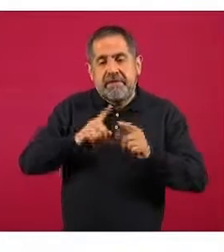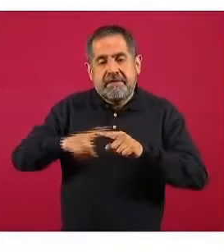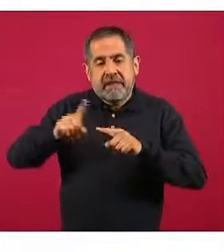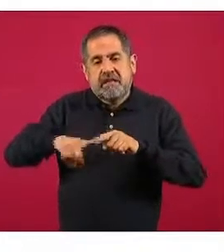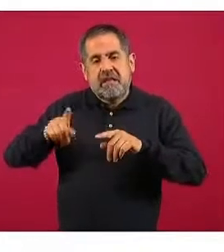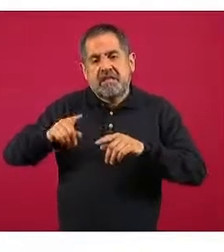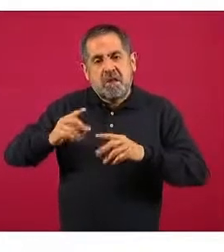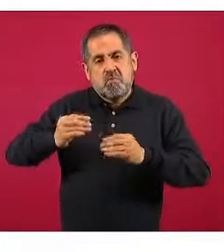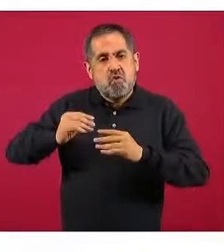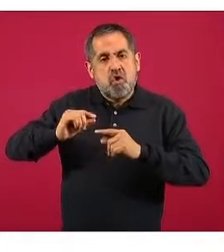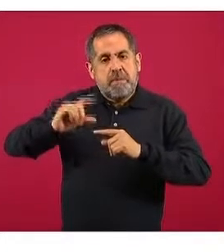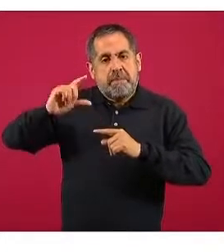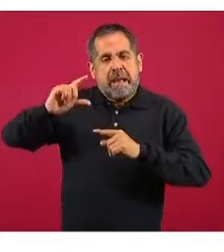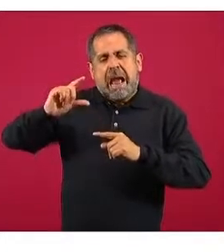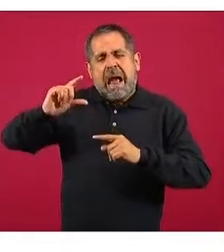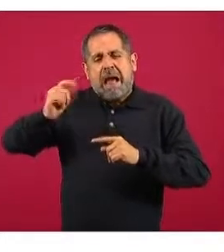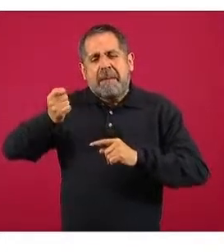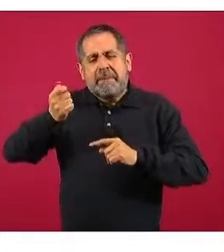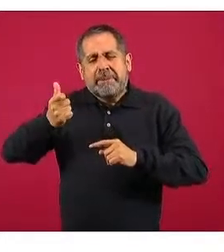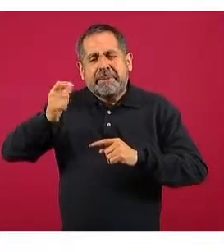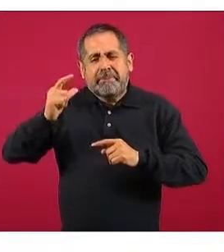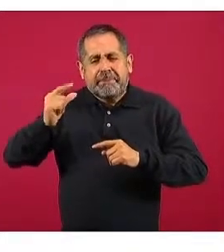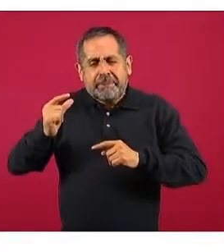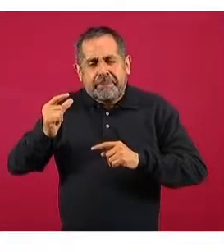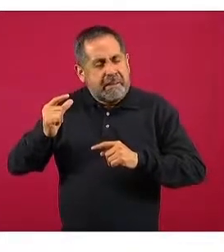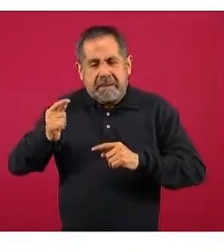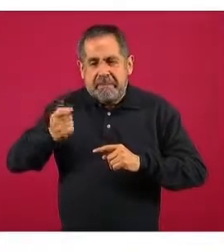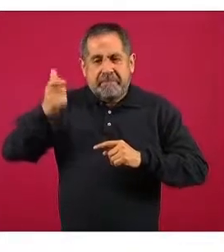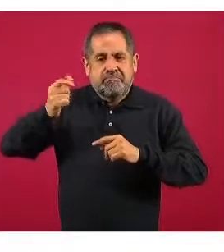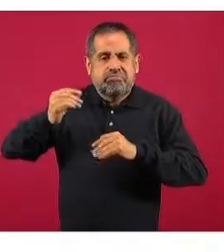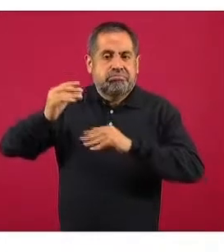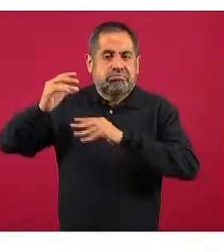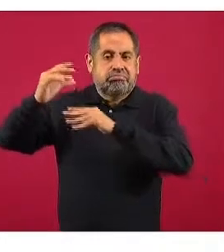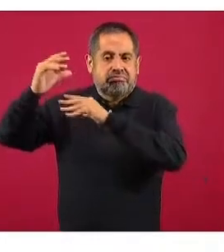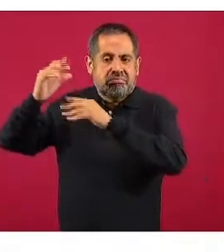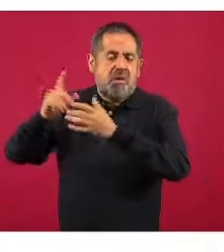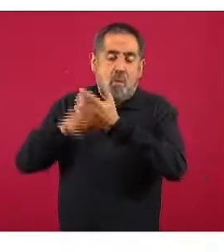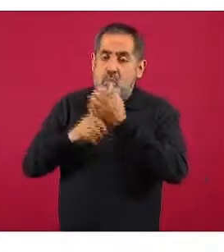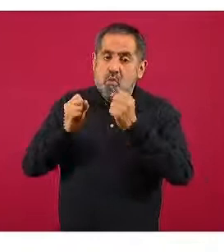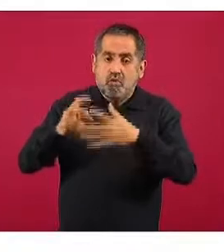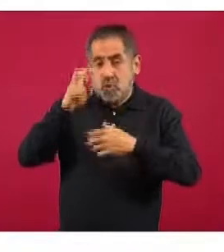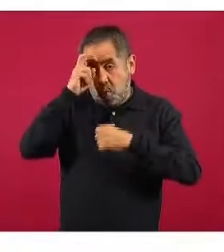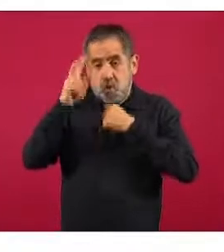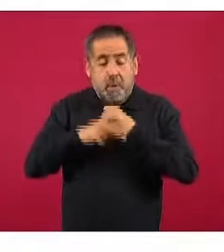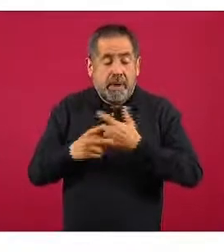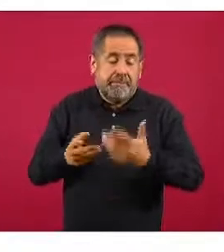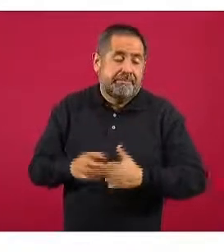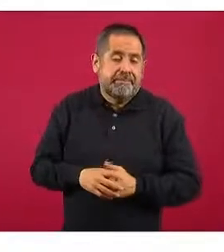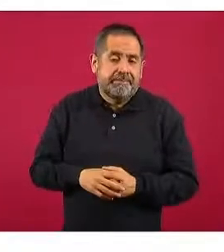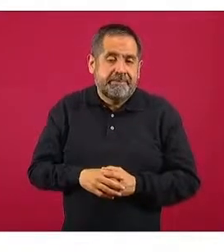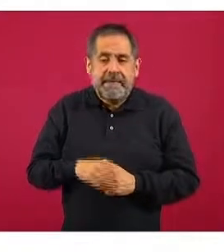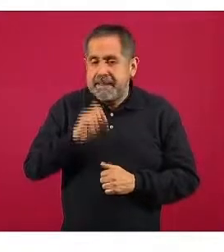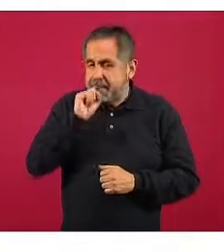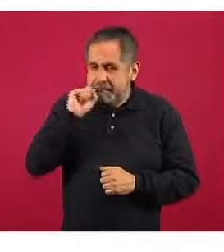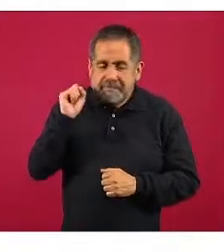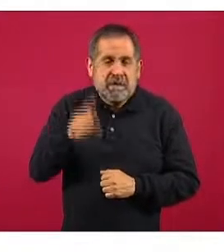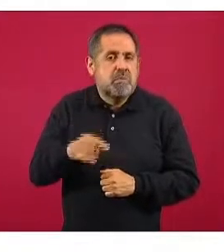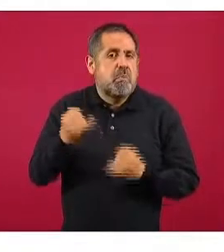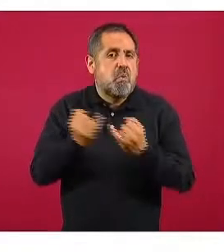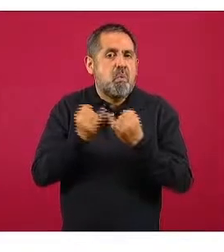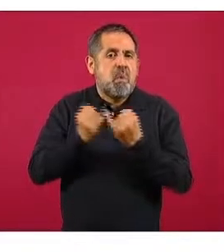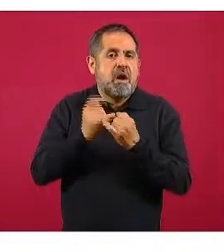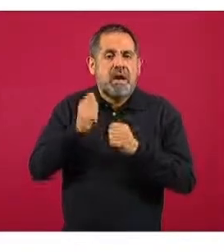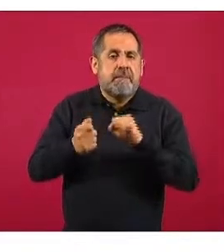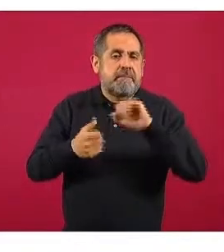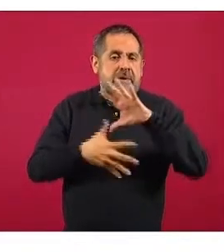altos, un ligero descenso solamente, pero realmente sin una repercusión muy importante. Asimismo, en el caso